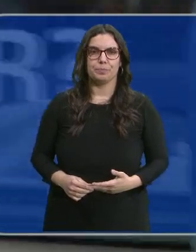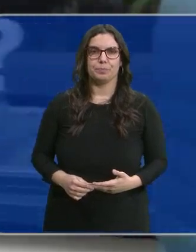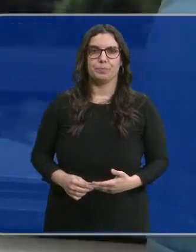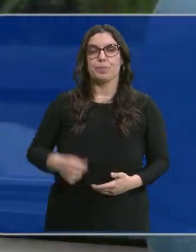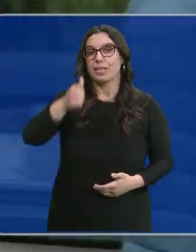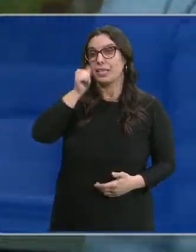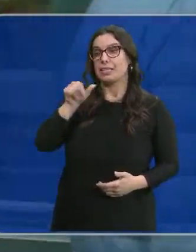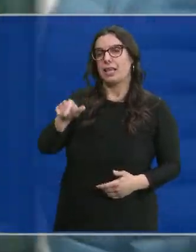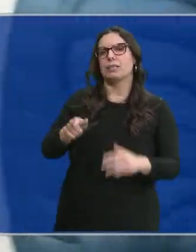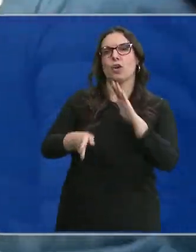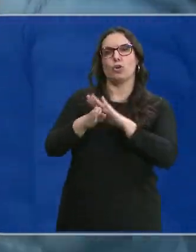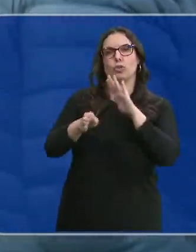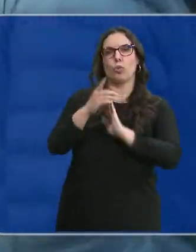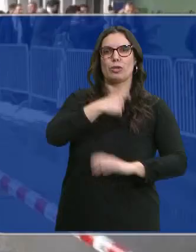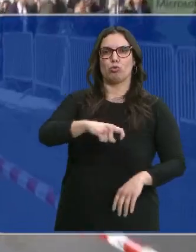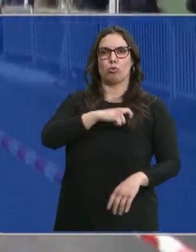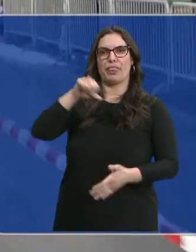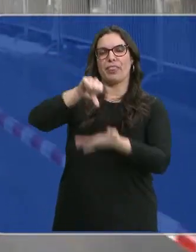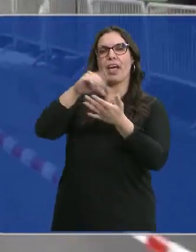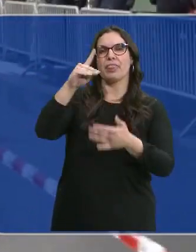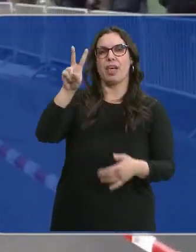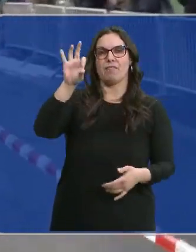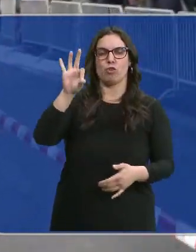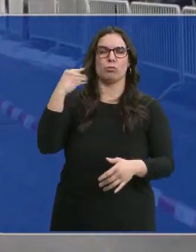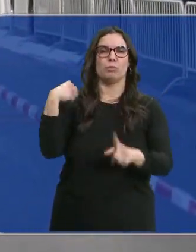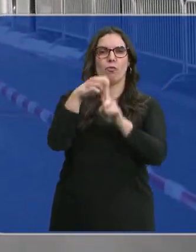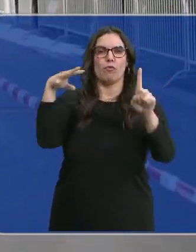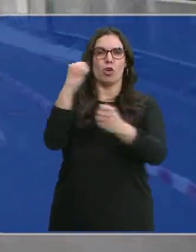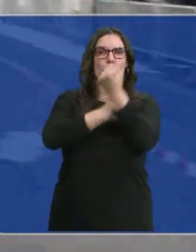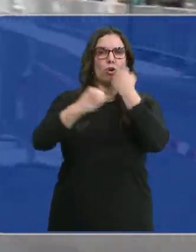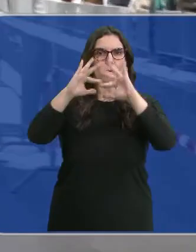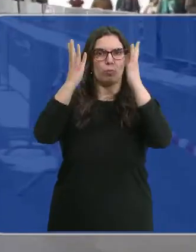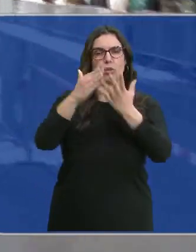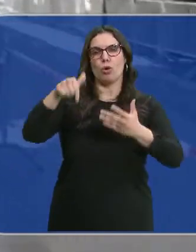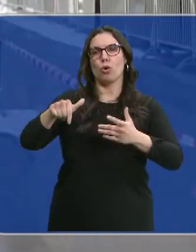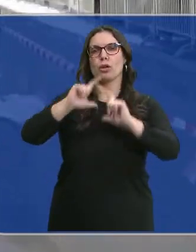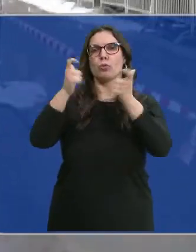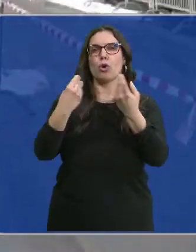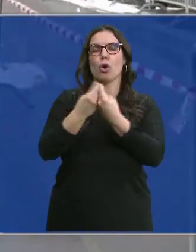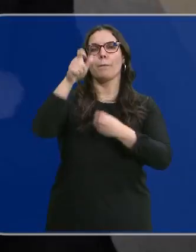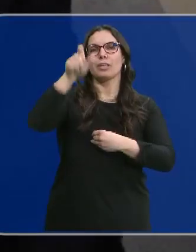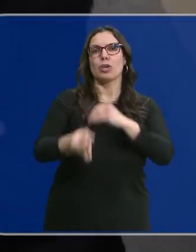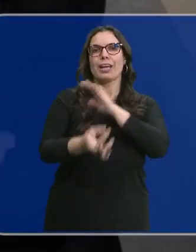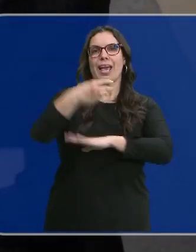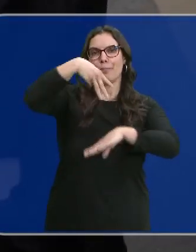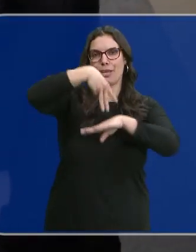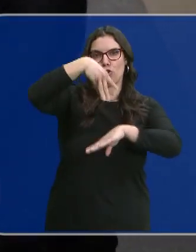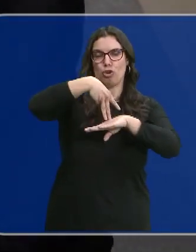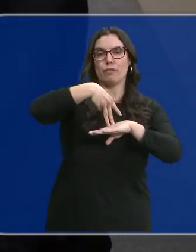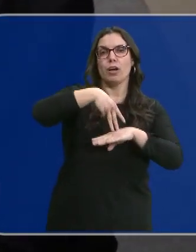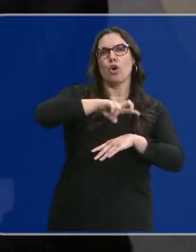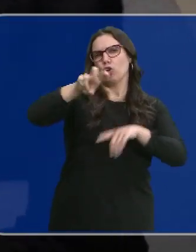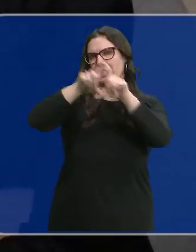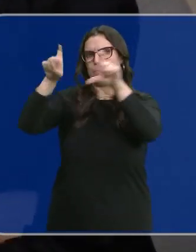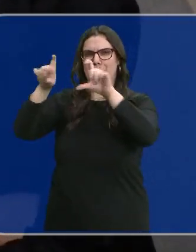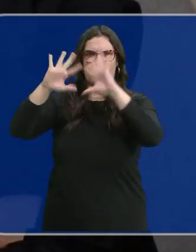Pedro Sánchez continúa su agenda en Davos, en Suiza, en el marco del Foro Económico Mundial. Reunión hoy con el fundador de Microsoft, Bill Gates, y con